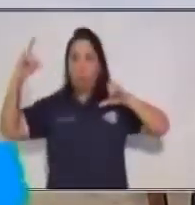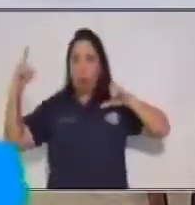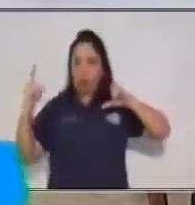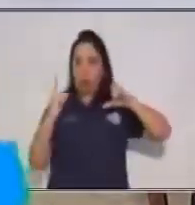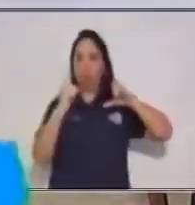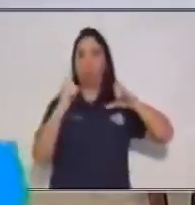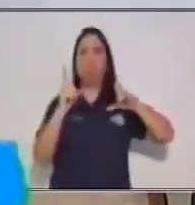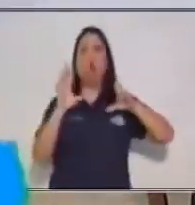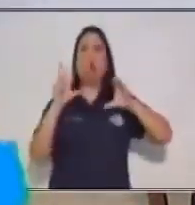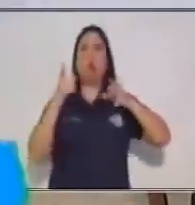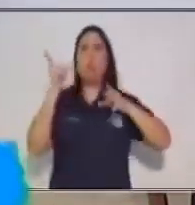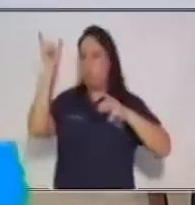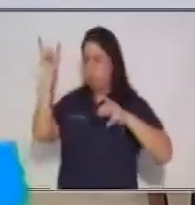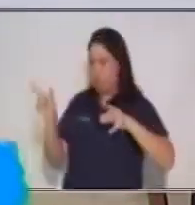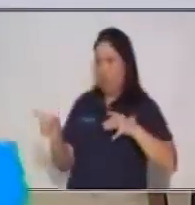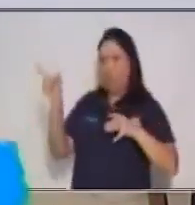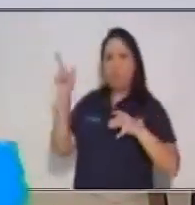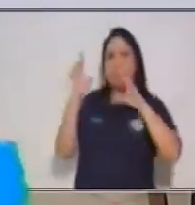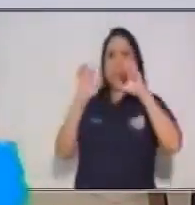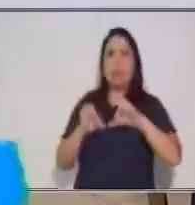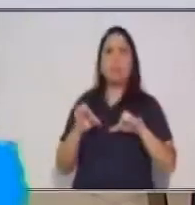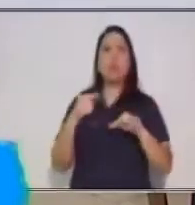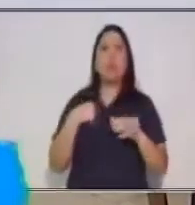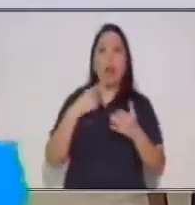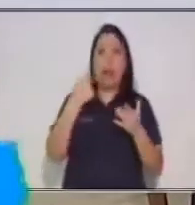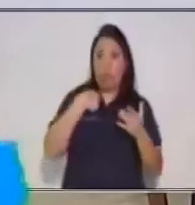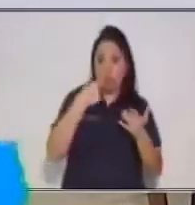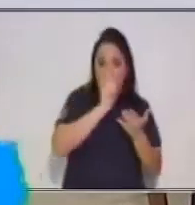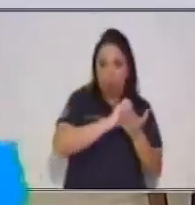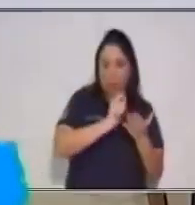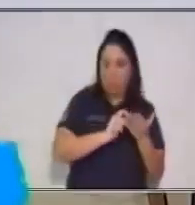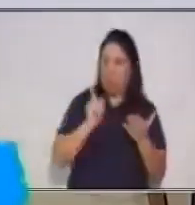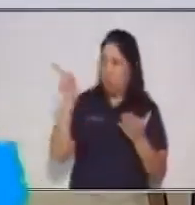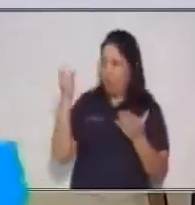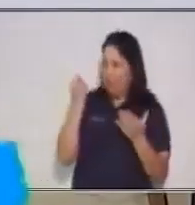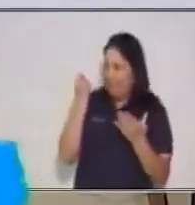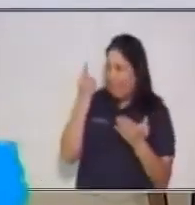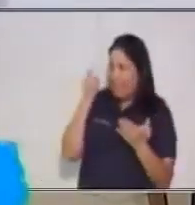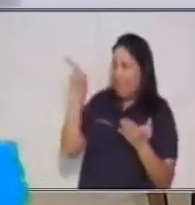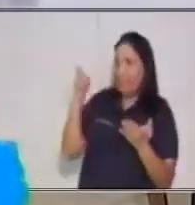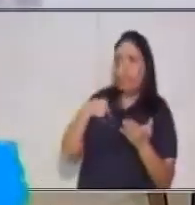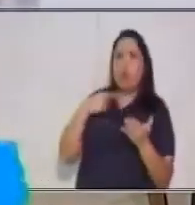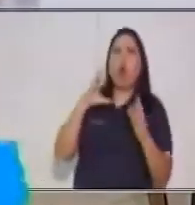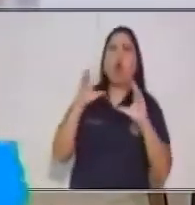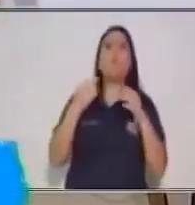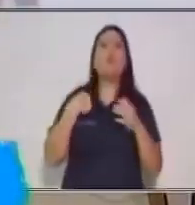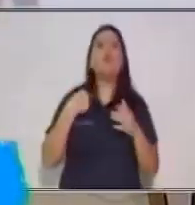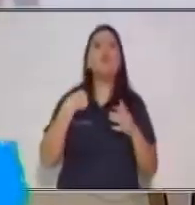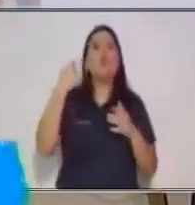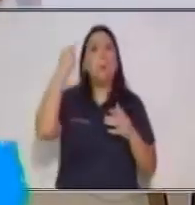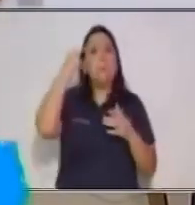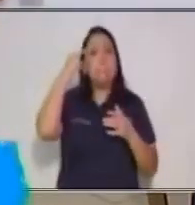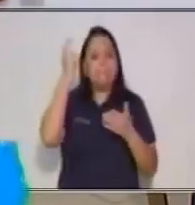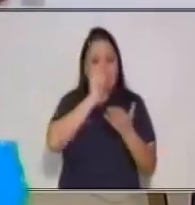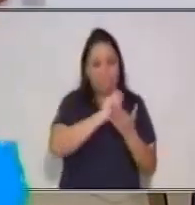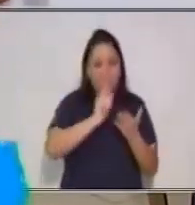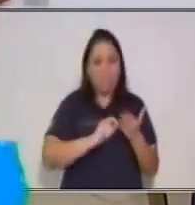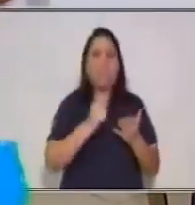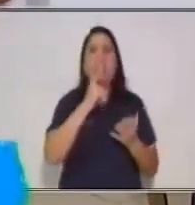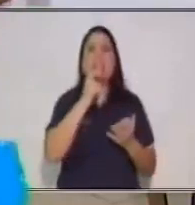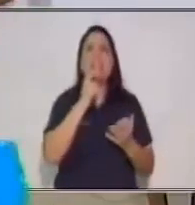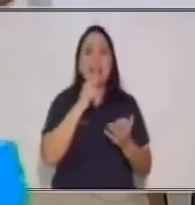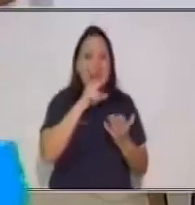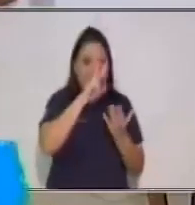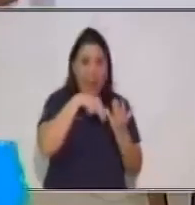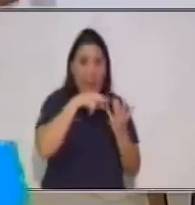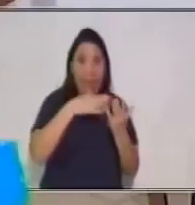¿Cómo harías tú para transmitir ese conocimiento? Esa es la parte adecuada. Tienes que pensar quién va a leer mi